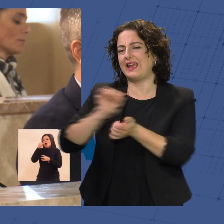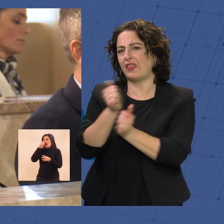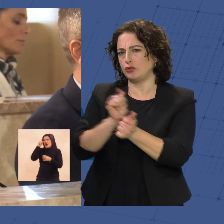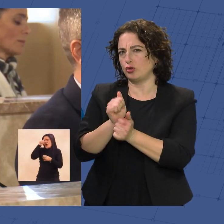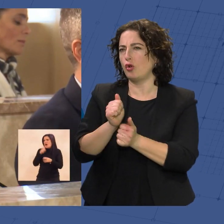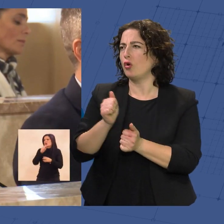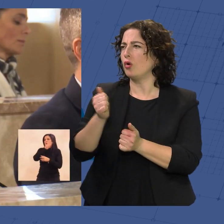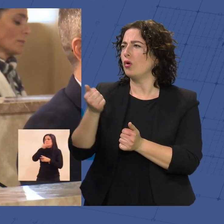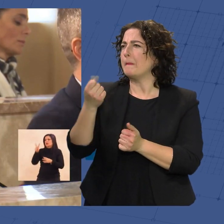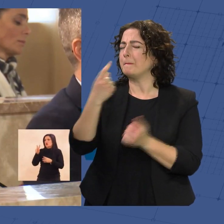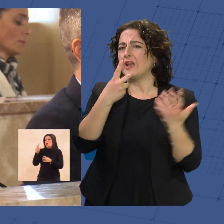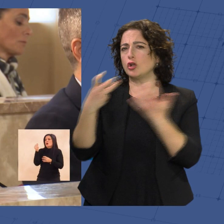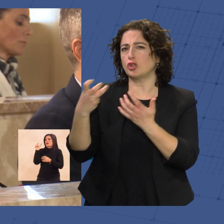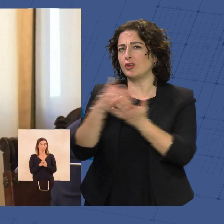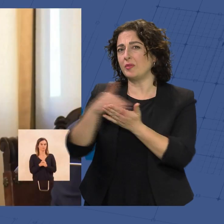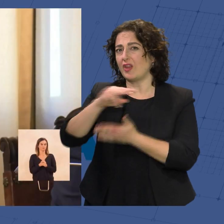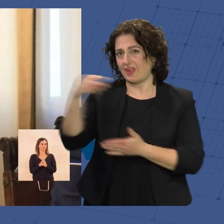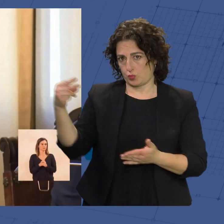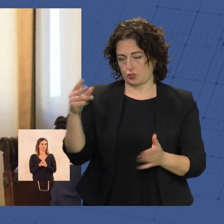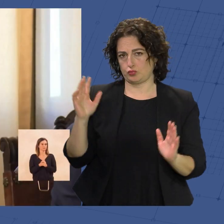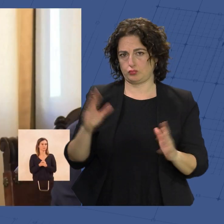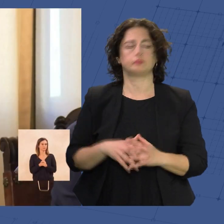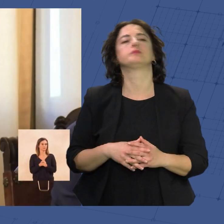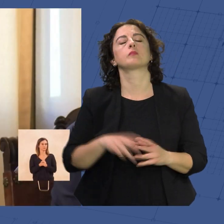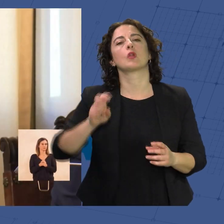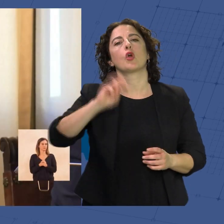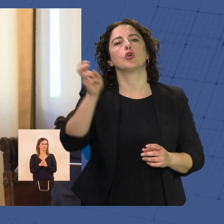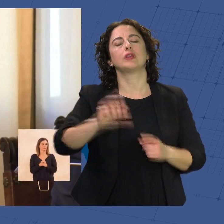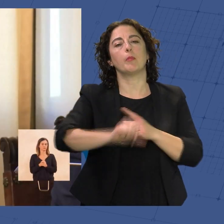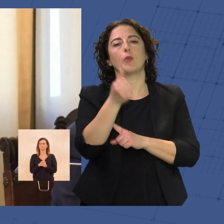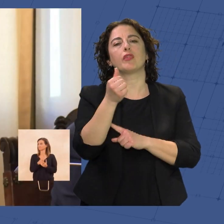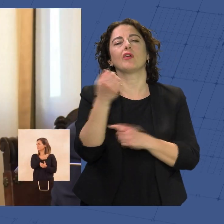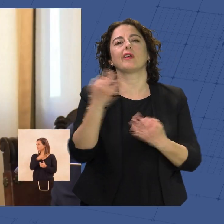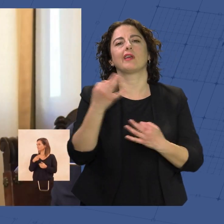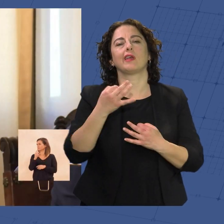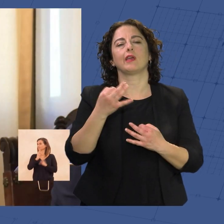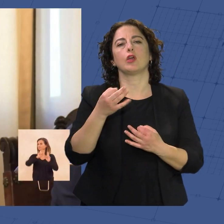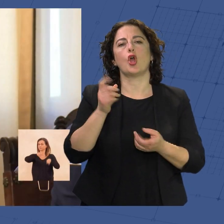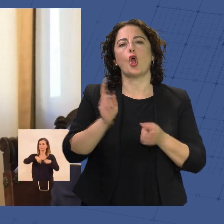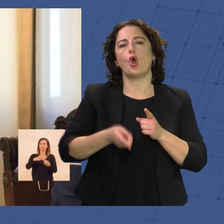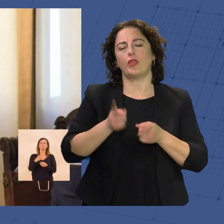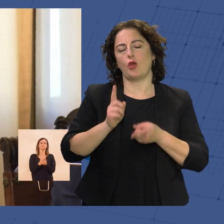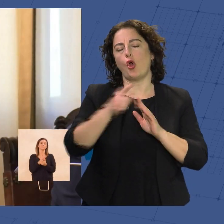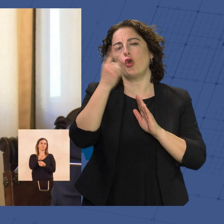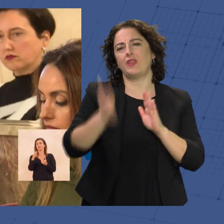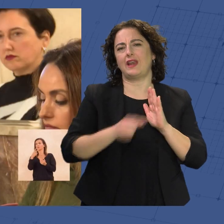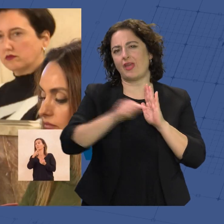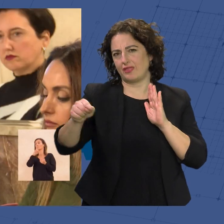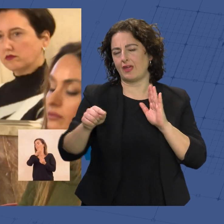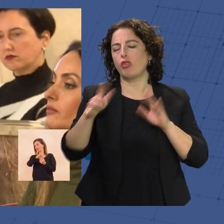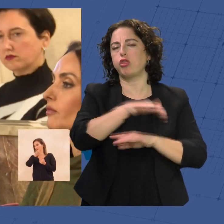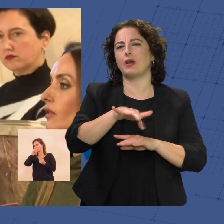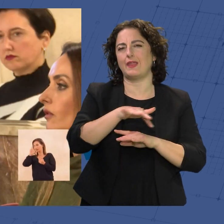importe de 1.800 millones de euros. Otra de las aprobaciones hoy ha sido la de la ordenanza reguladora de la zona de bajas